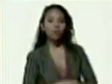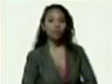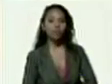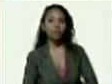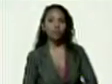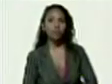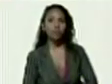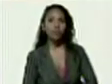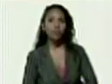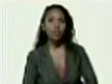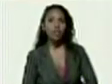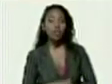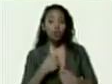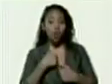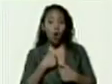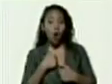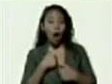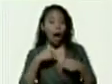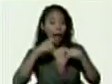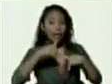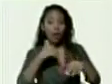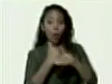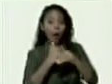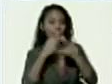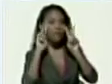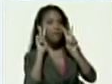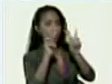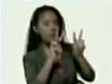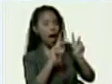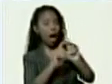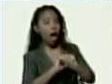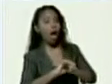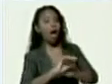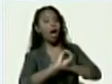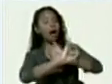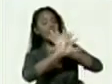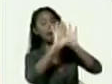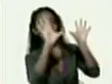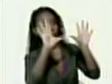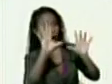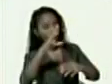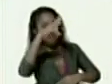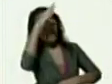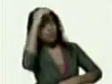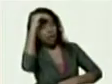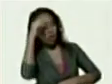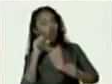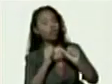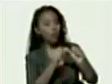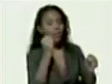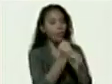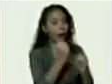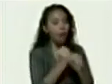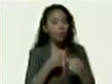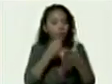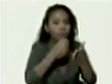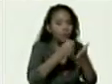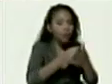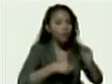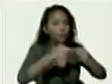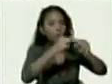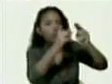uno por estar aquí uno tiene como que la visión más clara aquí podemos seguir trabajando luchando y construyendo